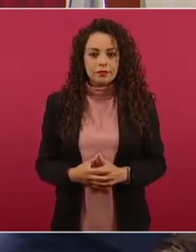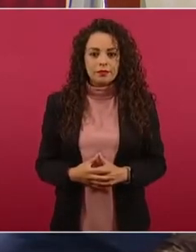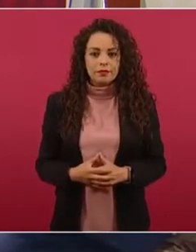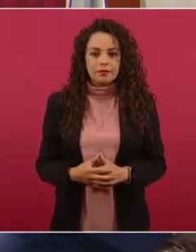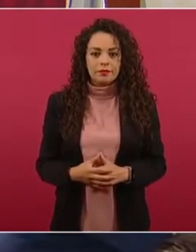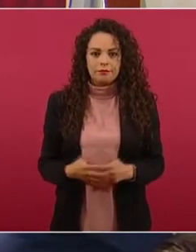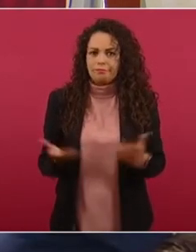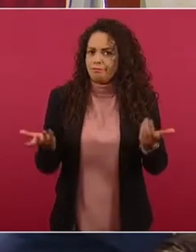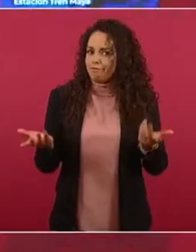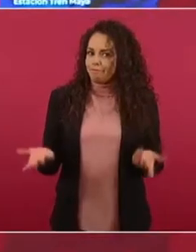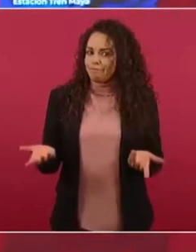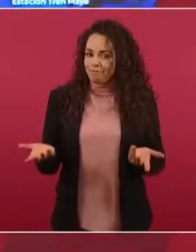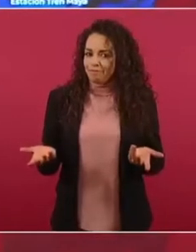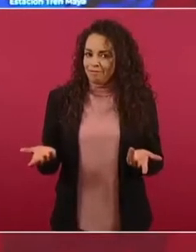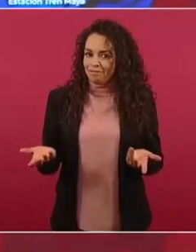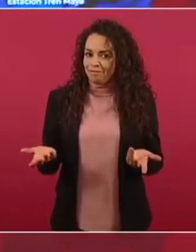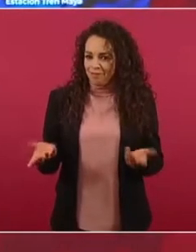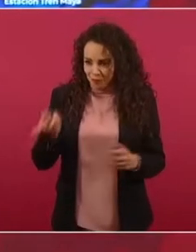¿Cómo es